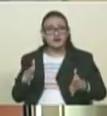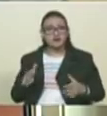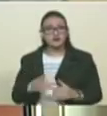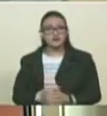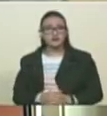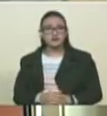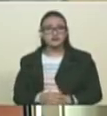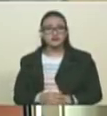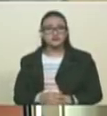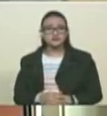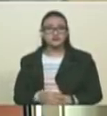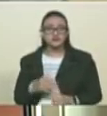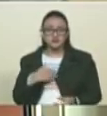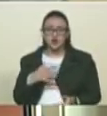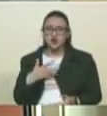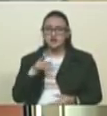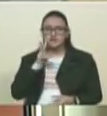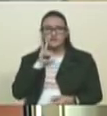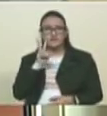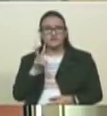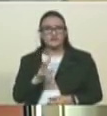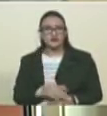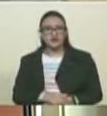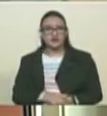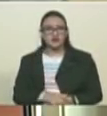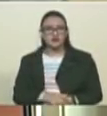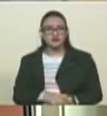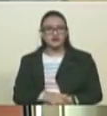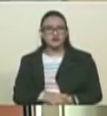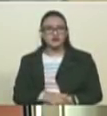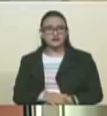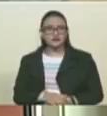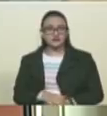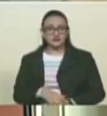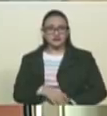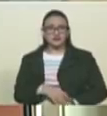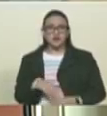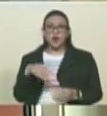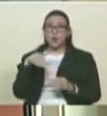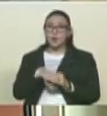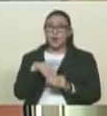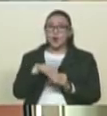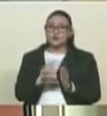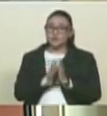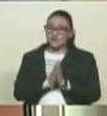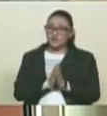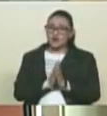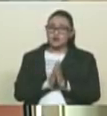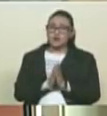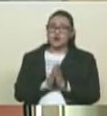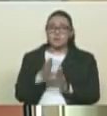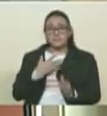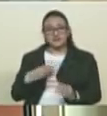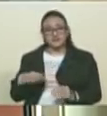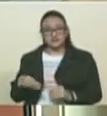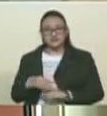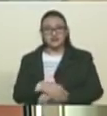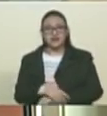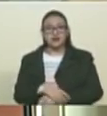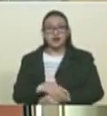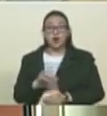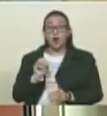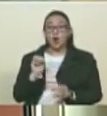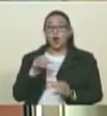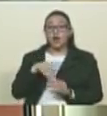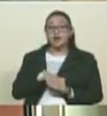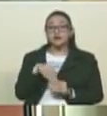Los quiero ver llamando a votar por X o Y candidatos en las primarias de las presidenciales o en la elección